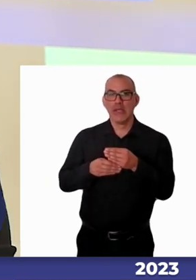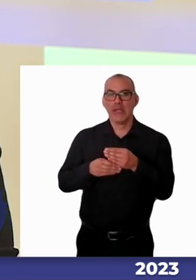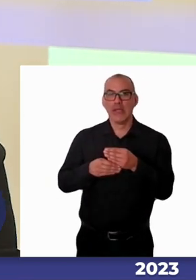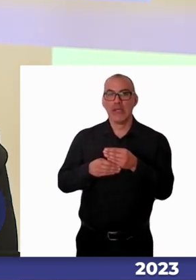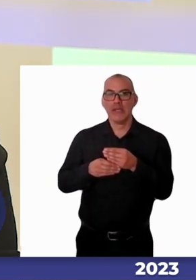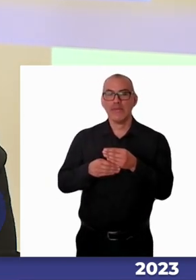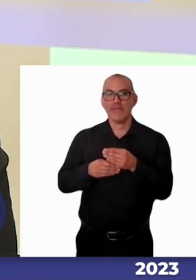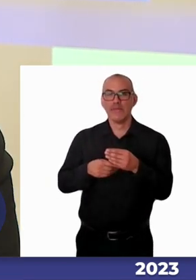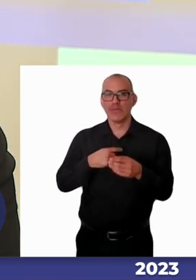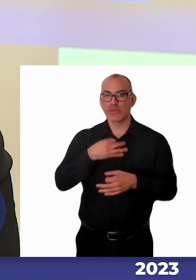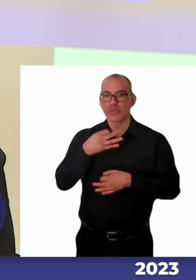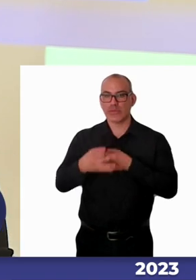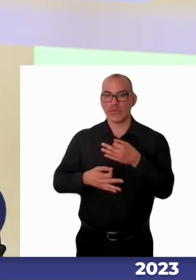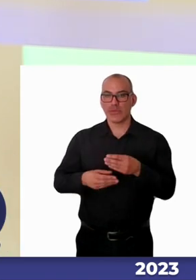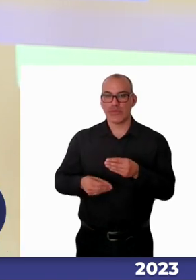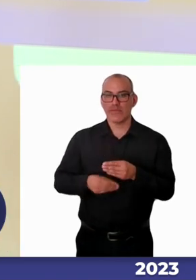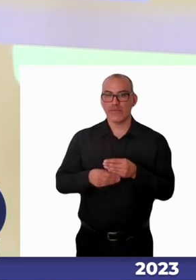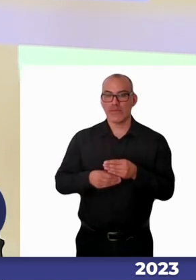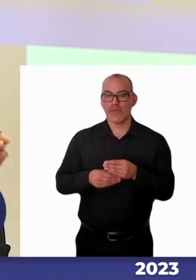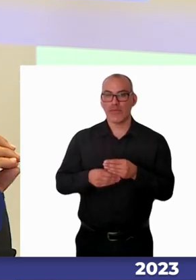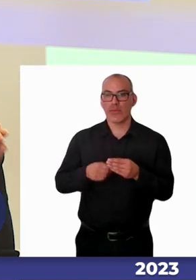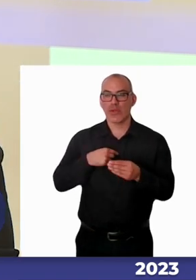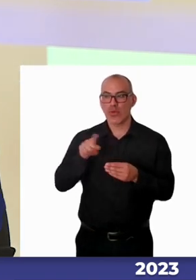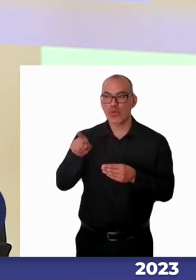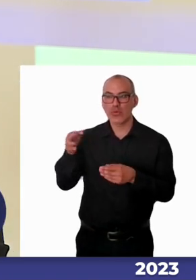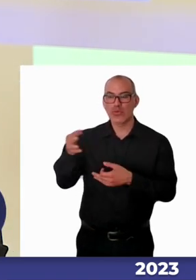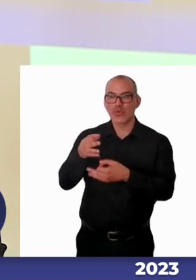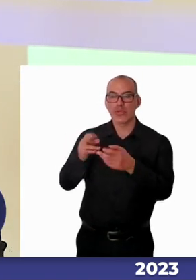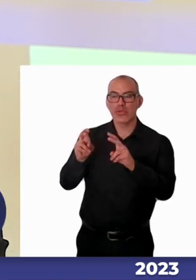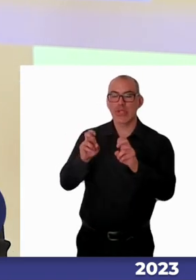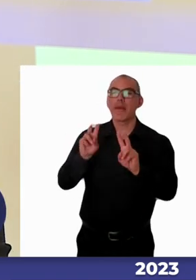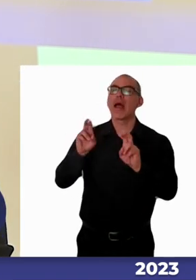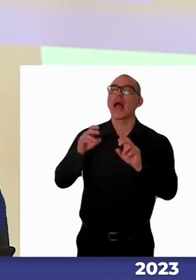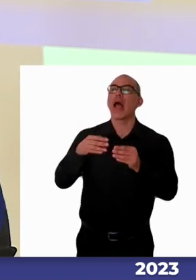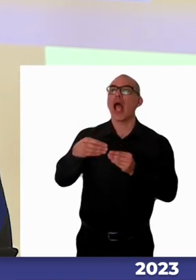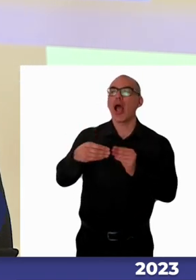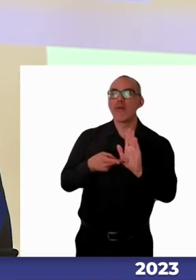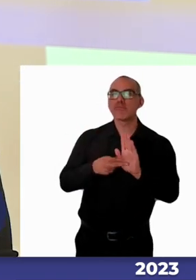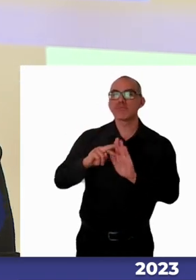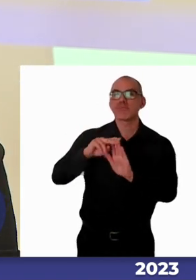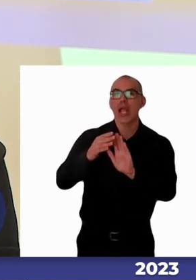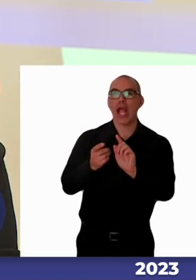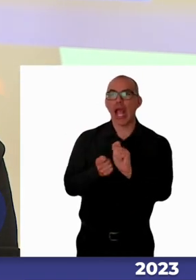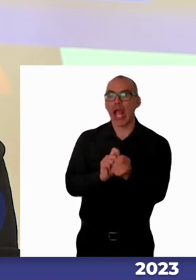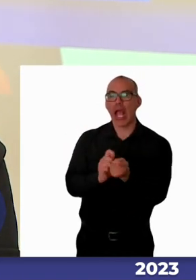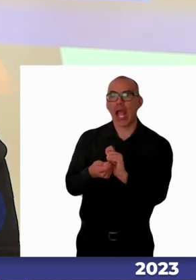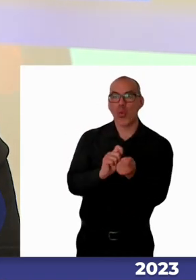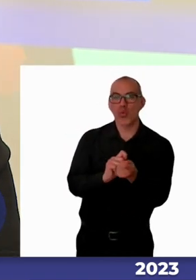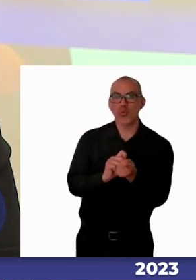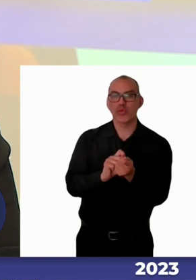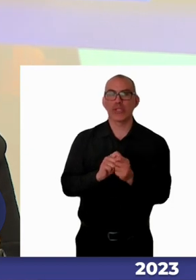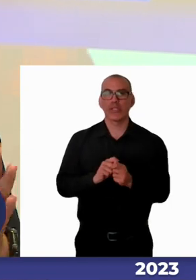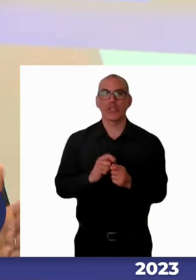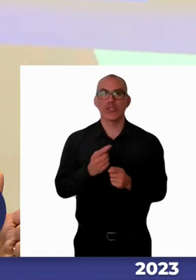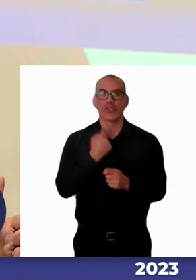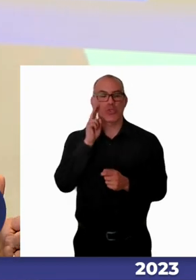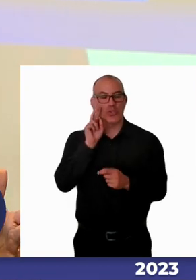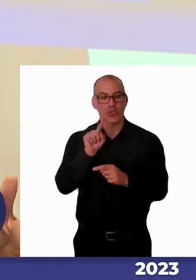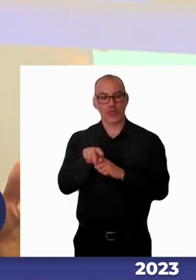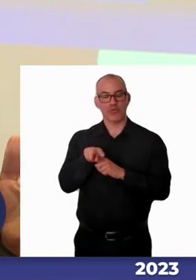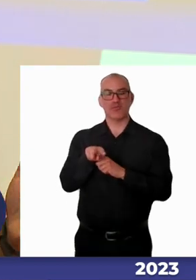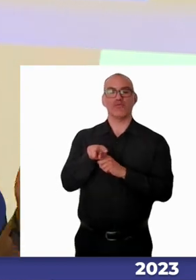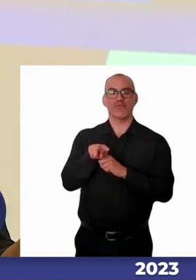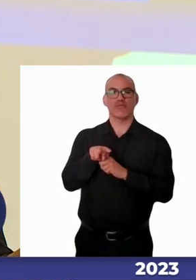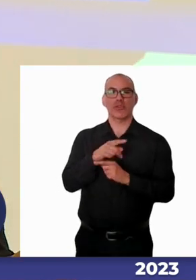quiero tomarme de aquello, de los ajustes, dijo Kimberly. Y para nosotros desde el punto de vista legislativo es lo que hemos